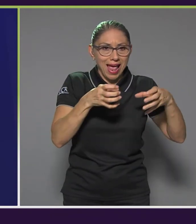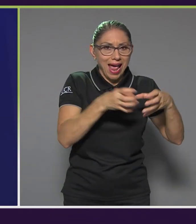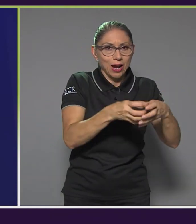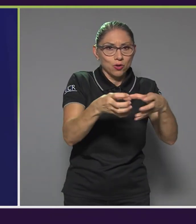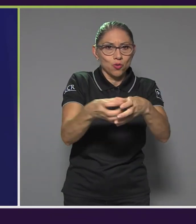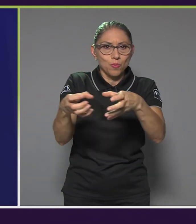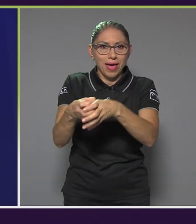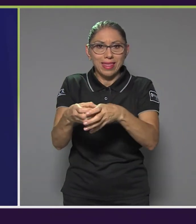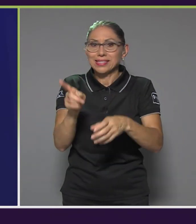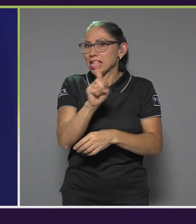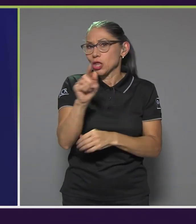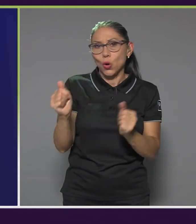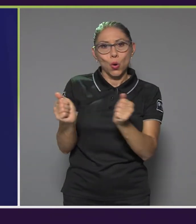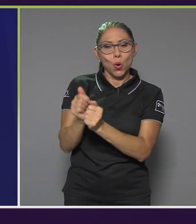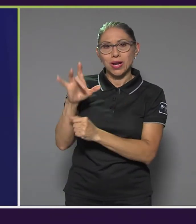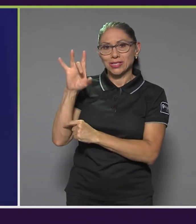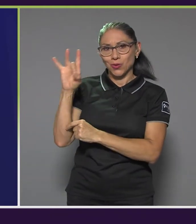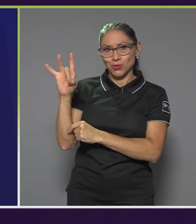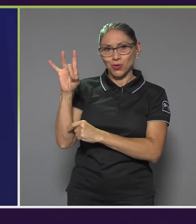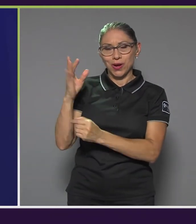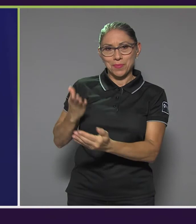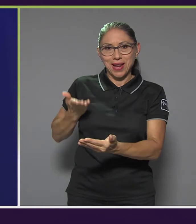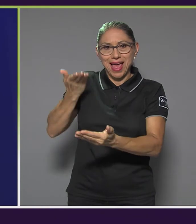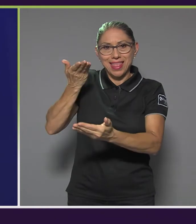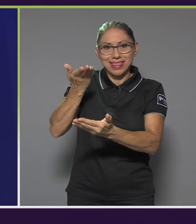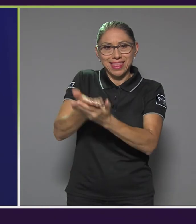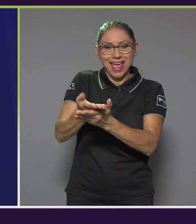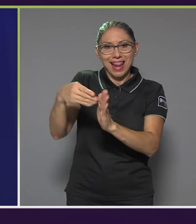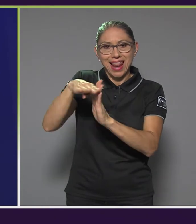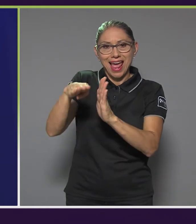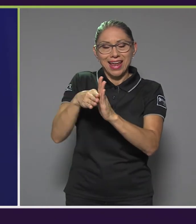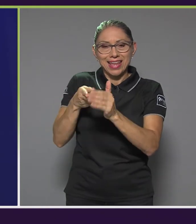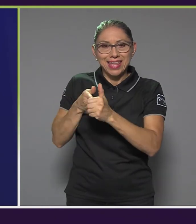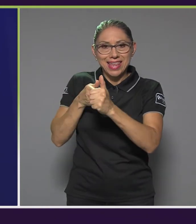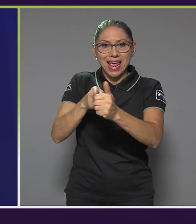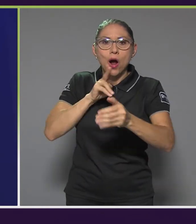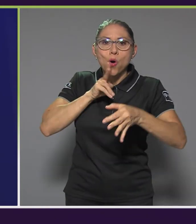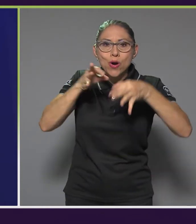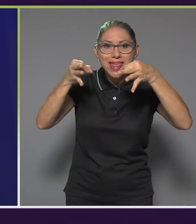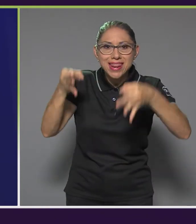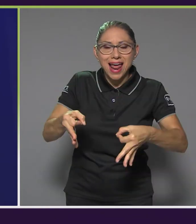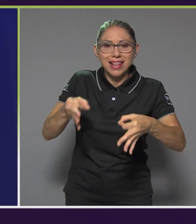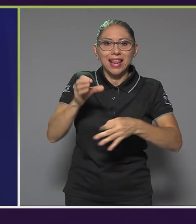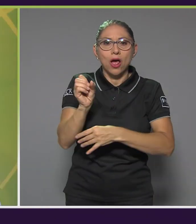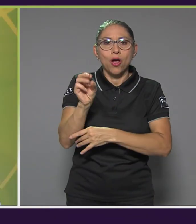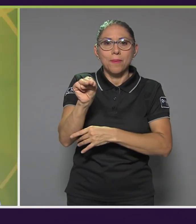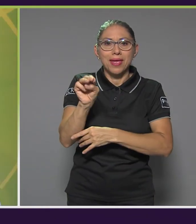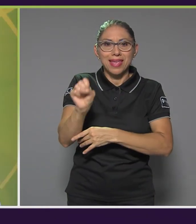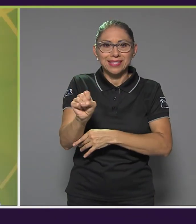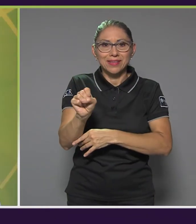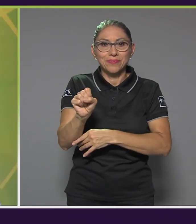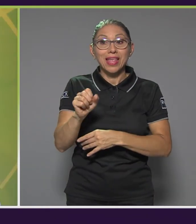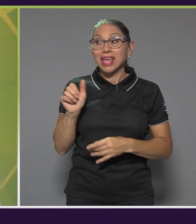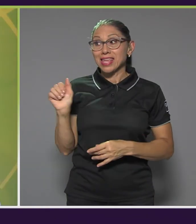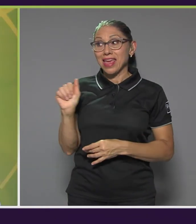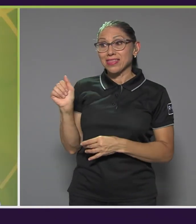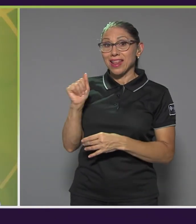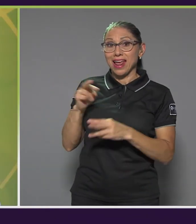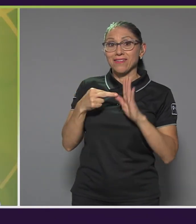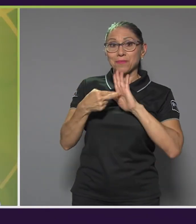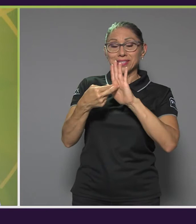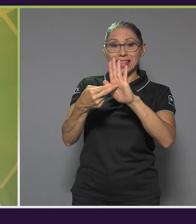promueve o plantea la guía original de la OMS. Y Andrea, bueno, representa a Fundación Yamuna y Tabús que se incorporó en el